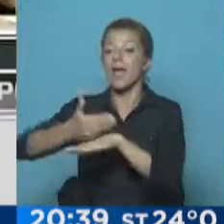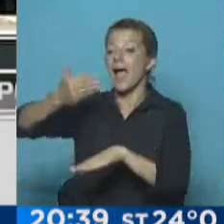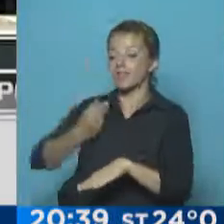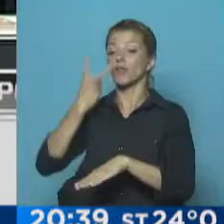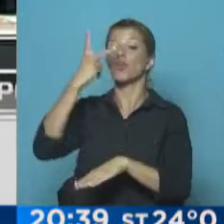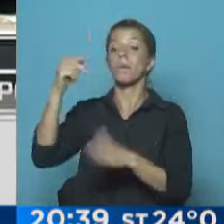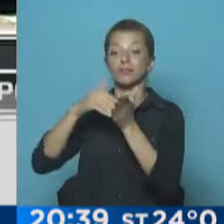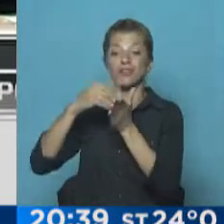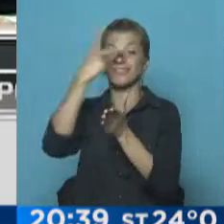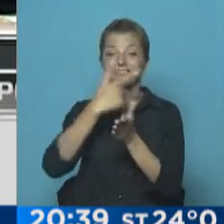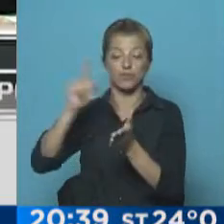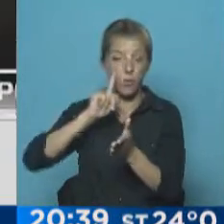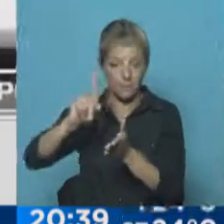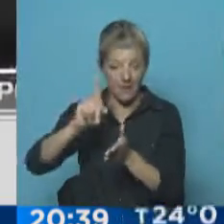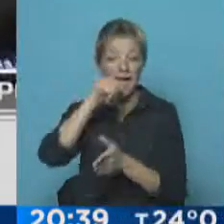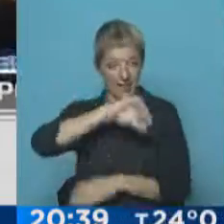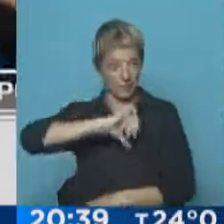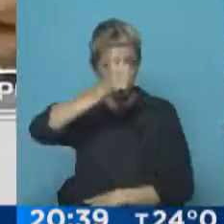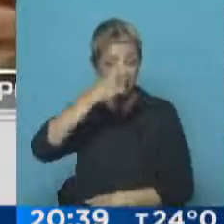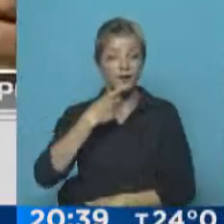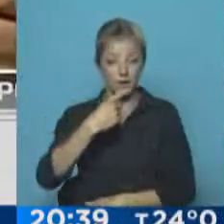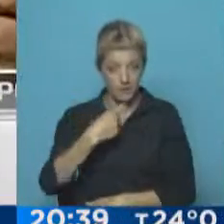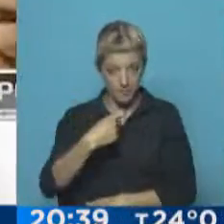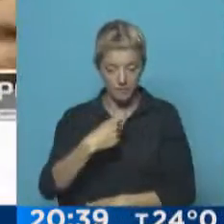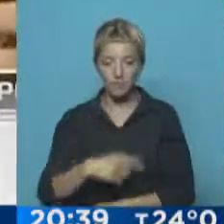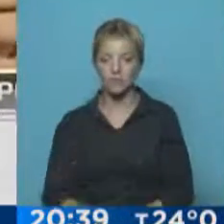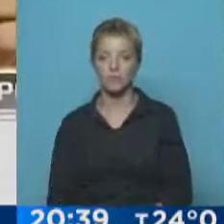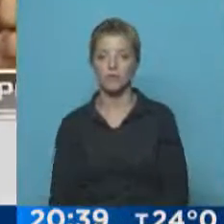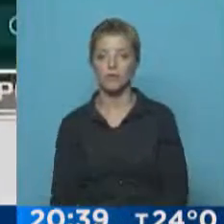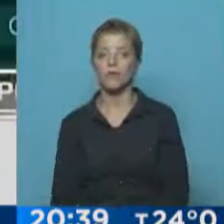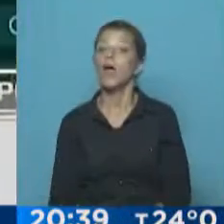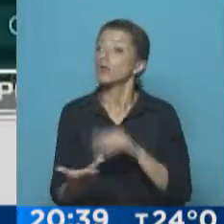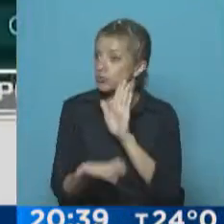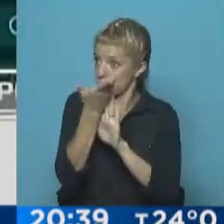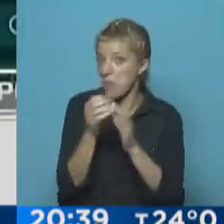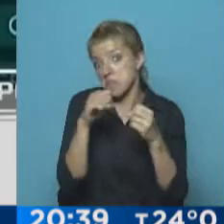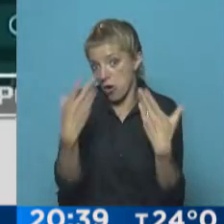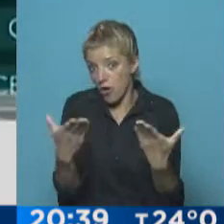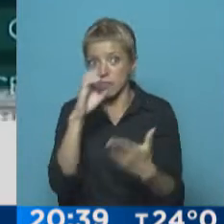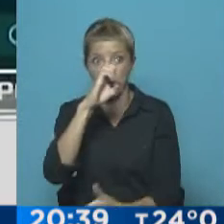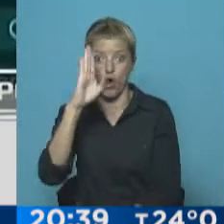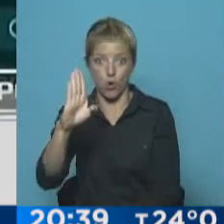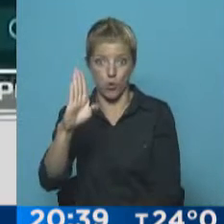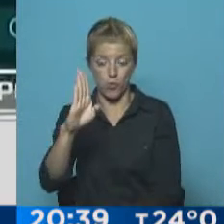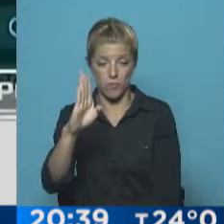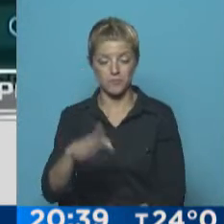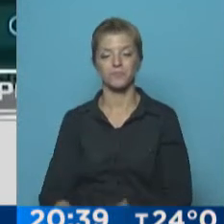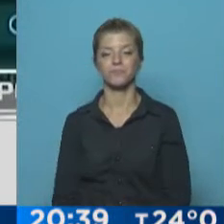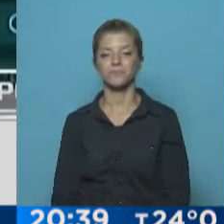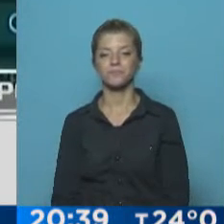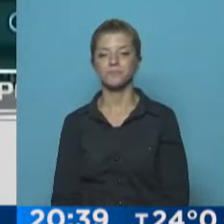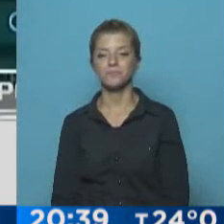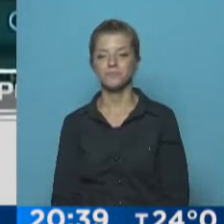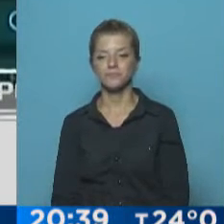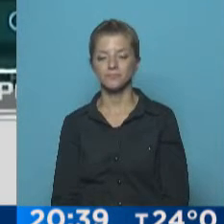.300.000 que ganó River. Sin cerramiento. No, y aparte aumentó mejor para la gente, para los